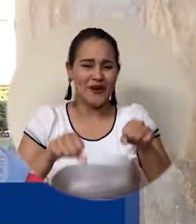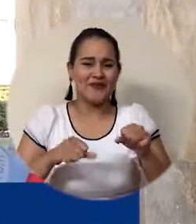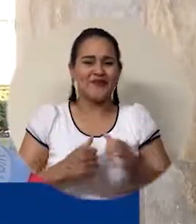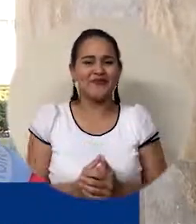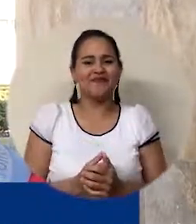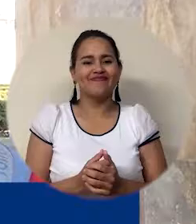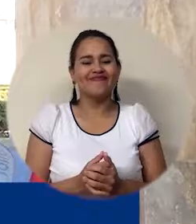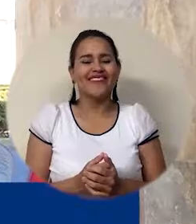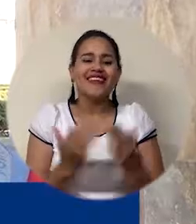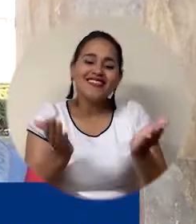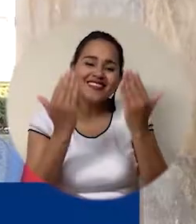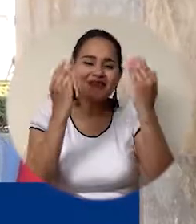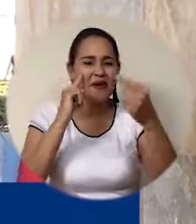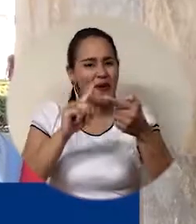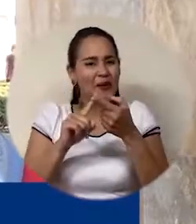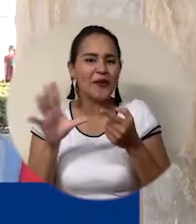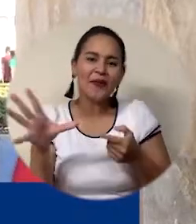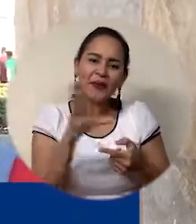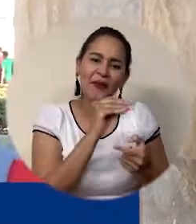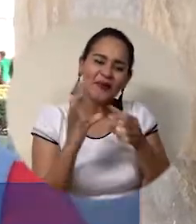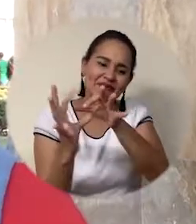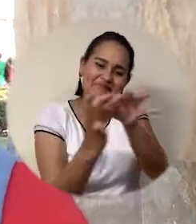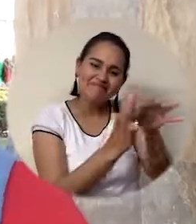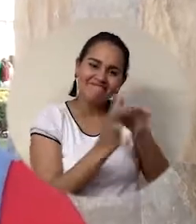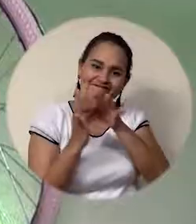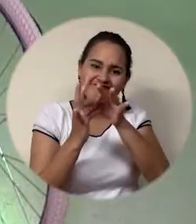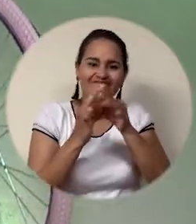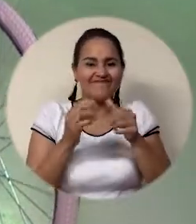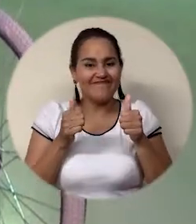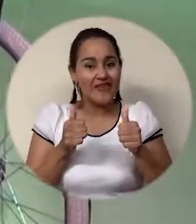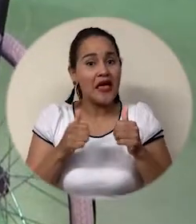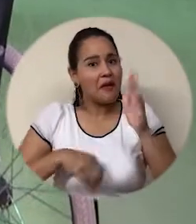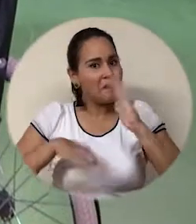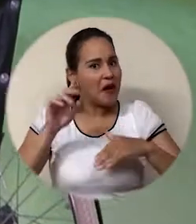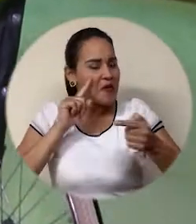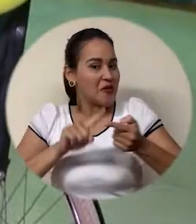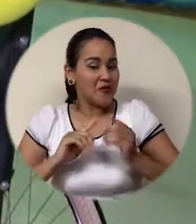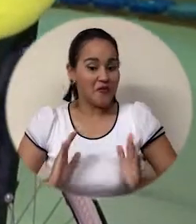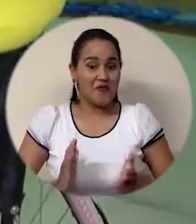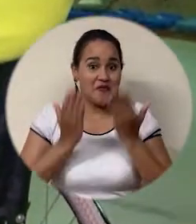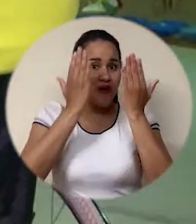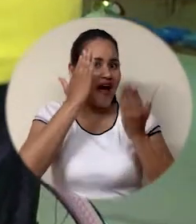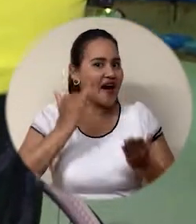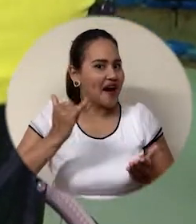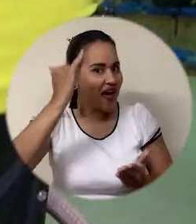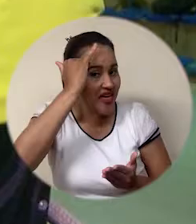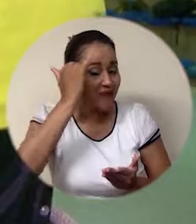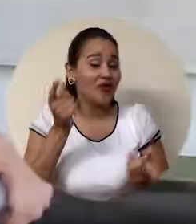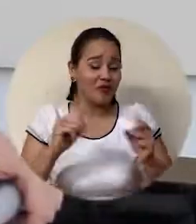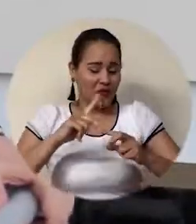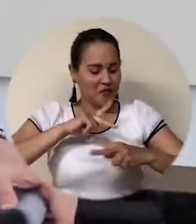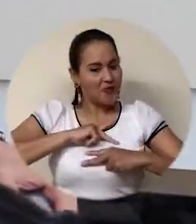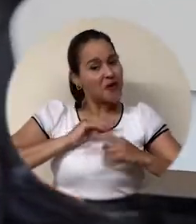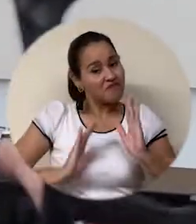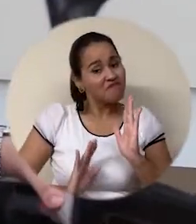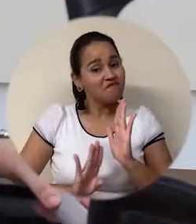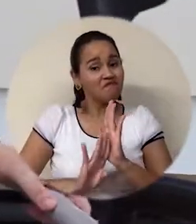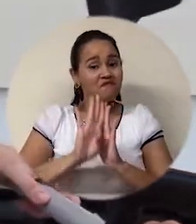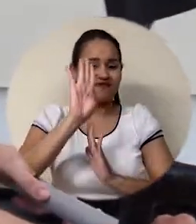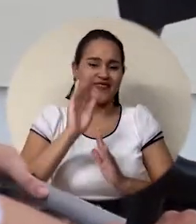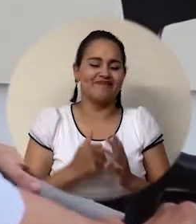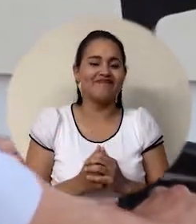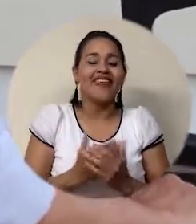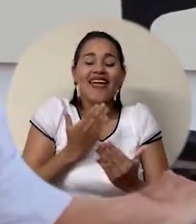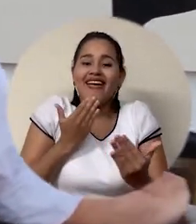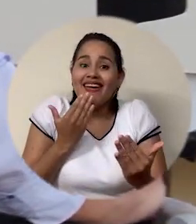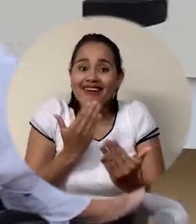más, a superarnos más en el estudio, tanto académicamente como personalmente. Gracias a estos programas hacen que